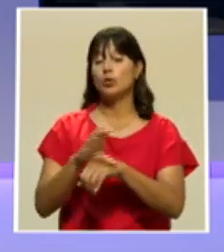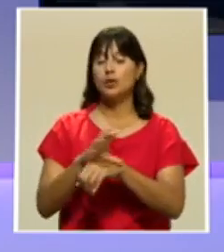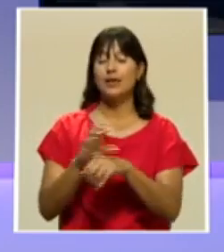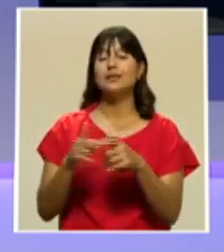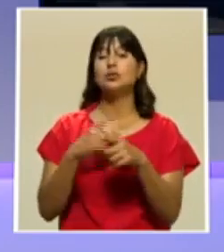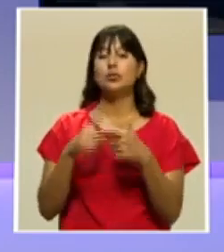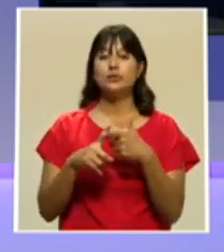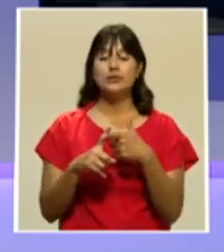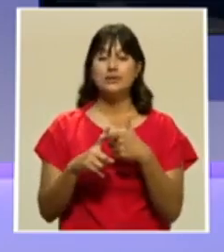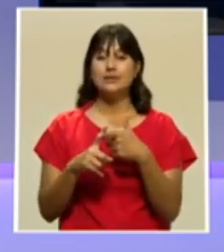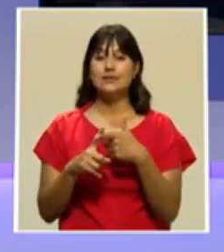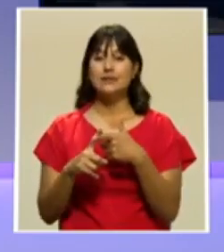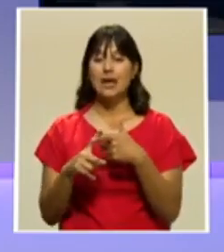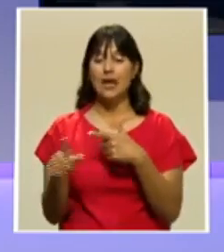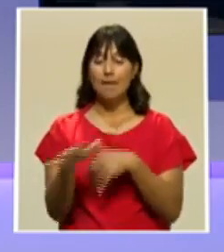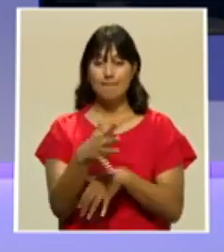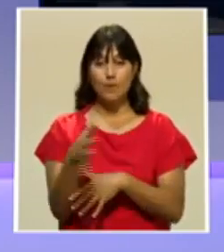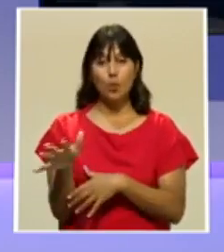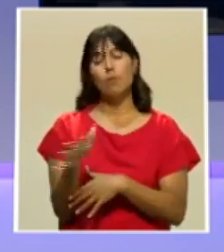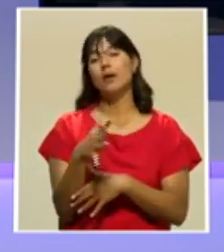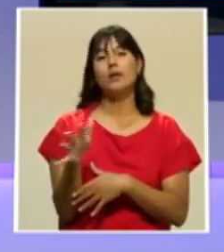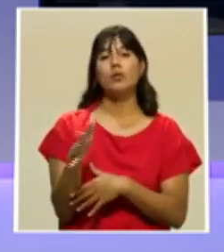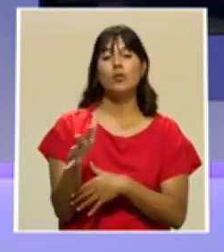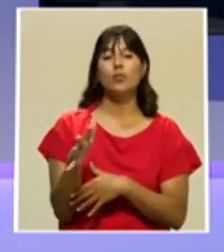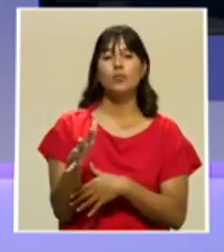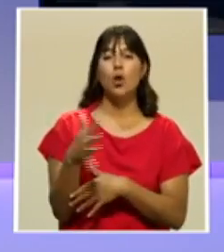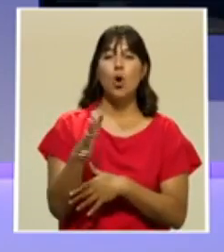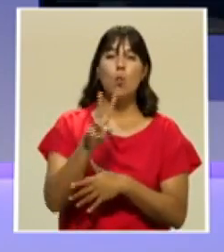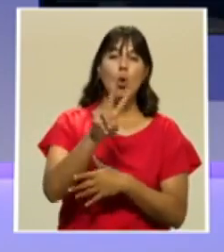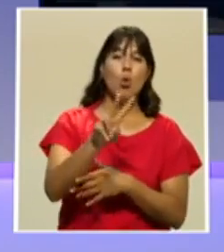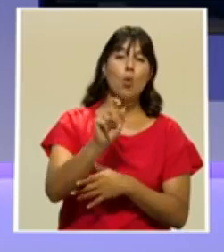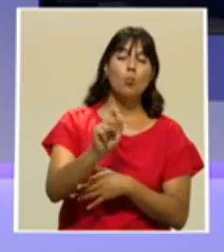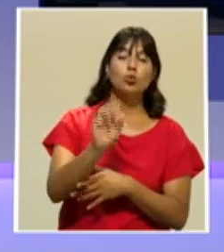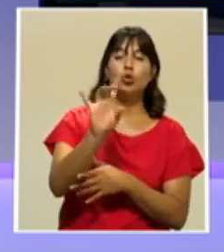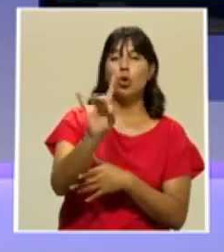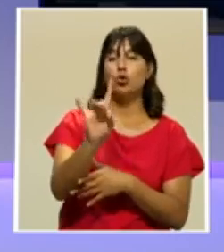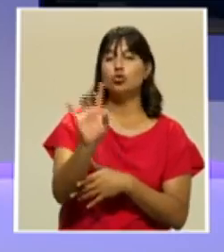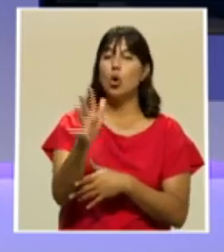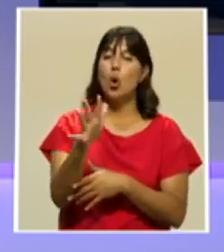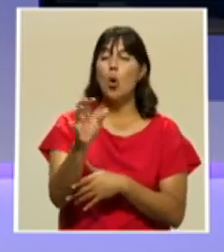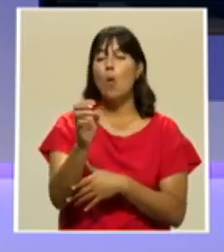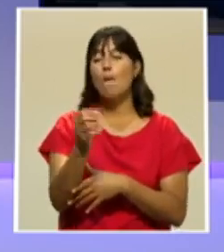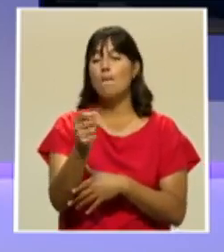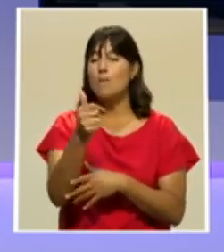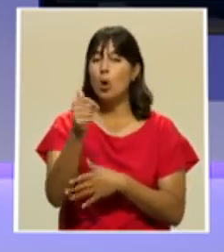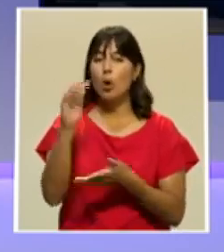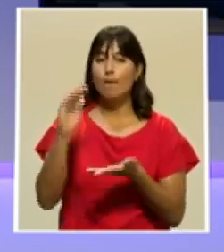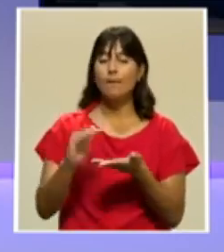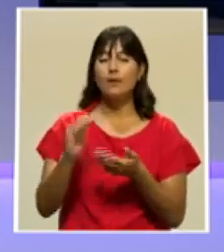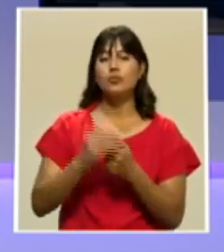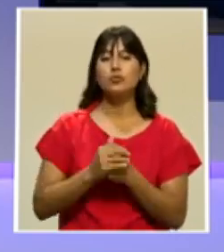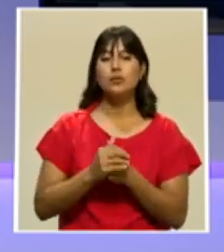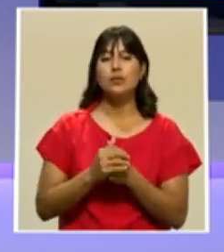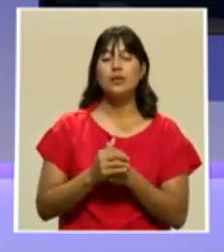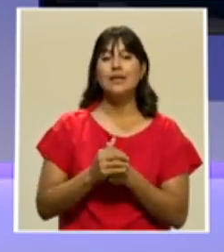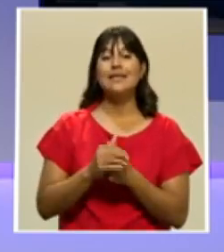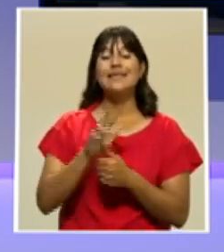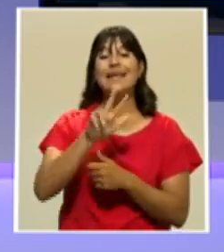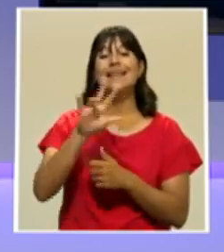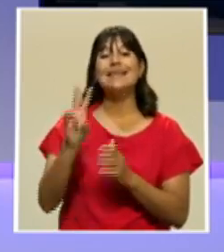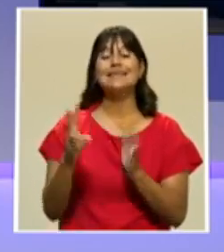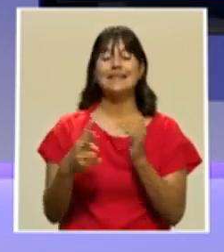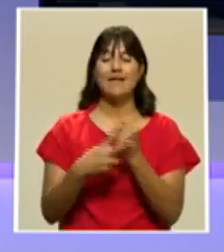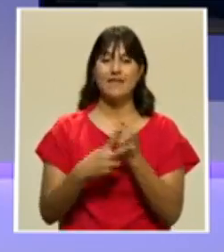Entonces, el promedio es como 2.8, un poquito menos de 3 millones, es 37 veces